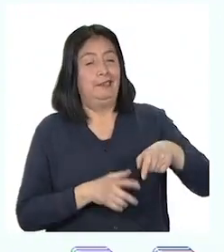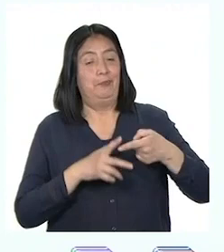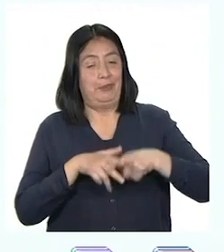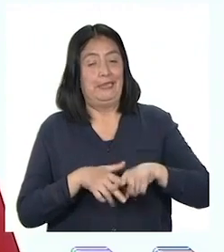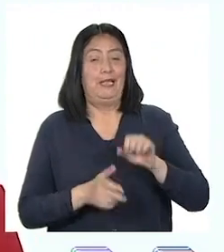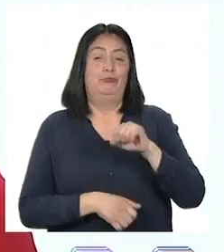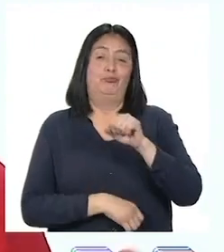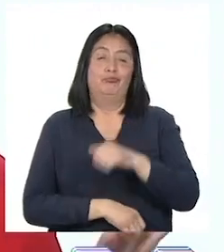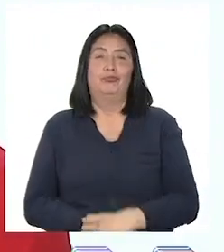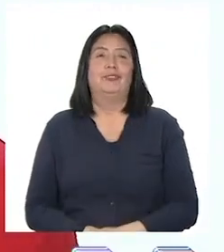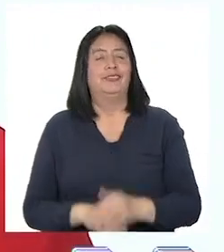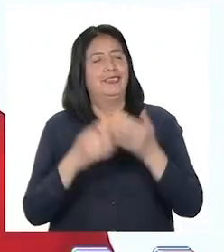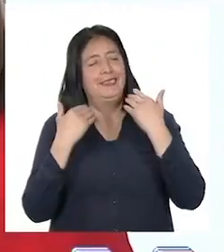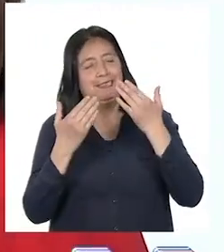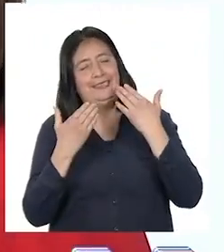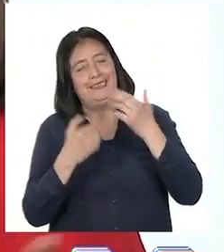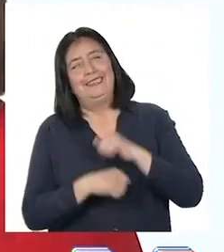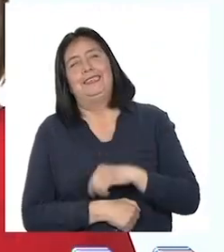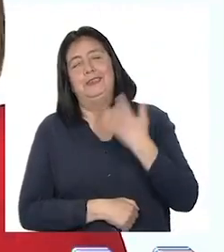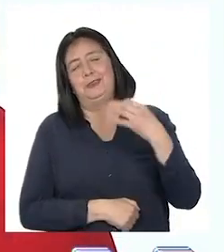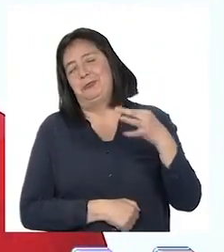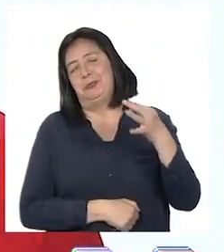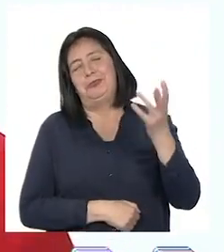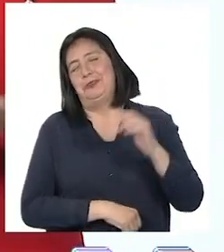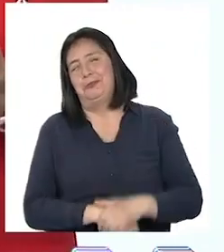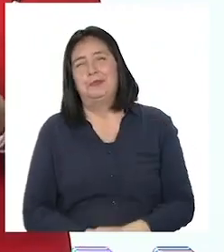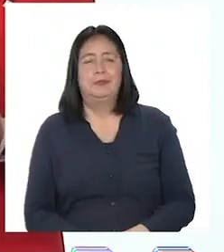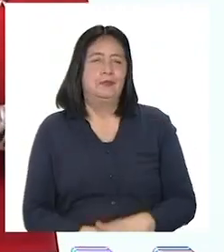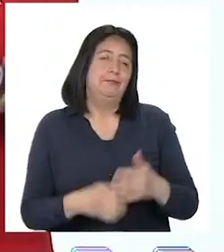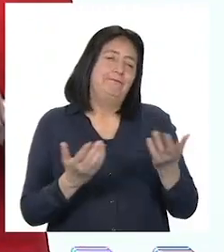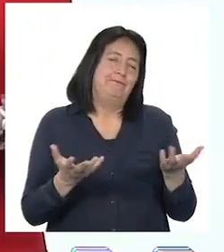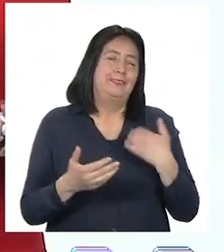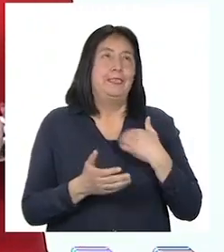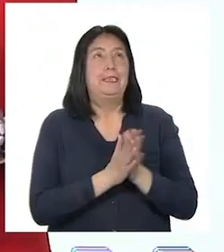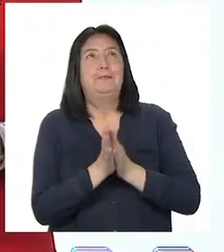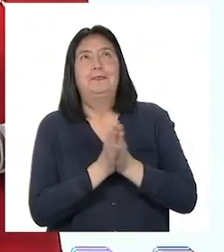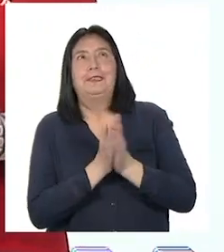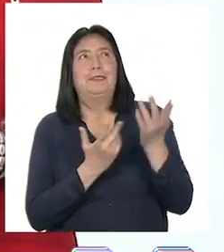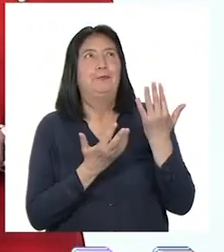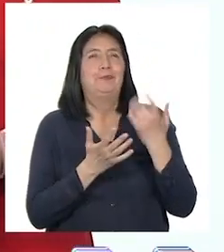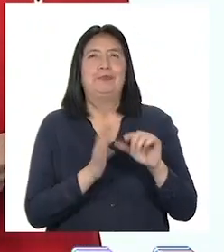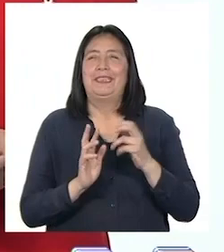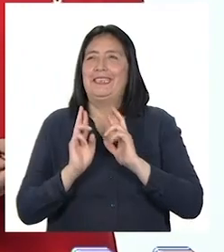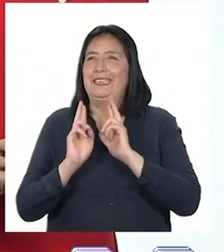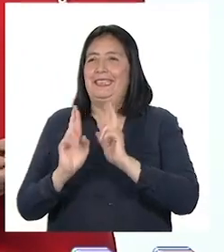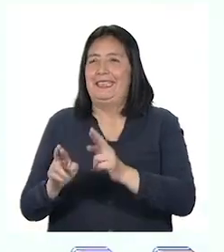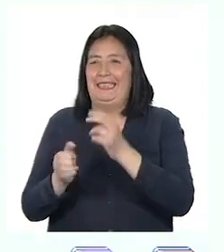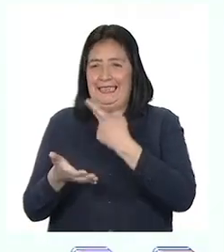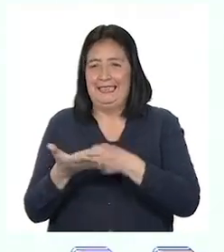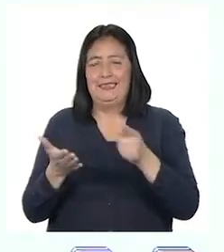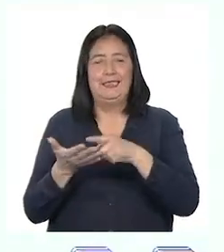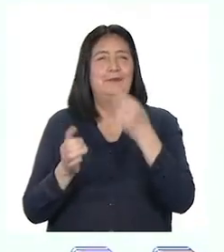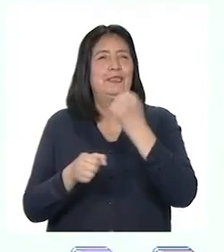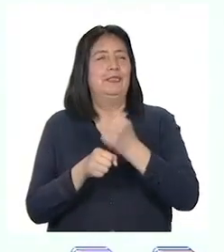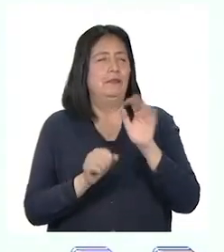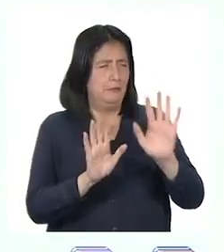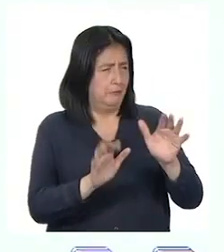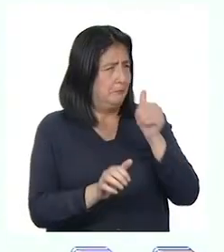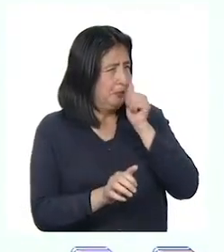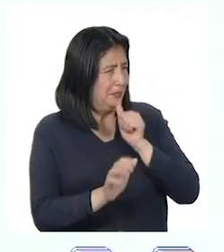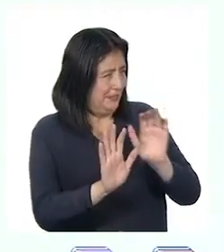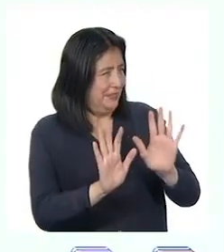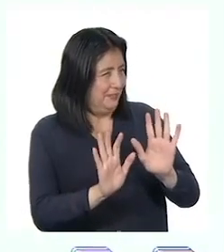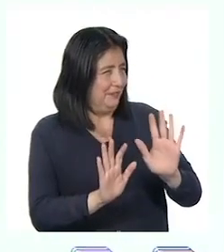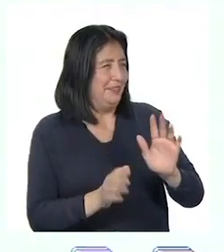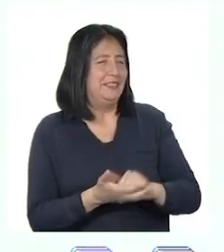el inicio. Gracias por todo como siempre. No pude esperar ver el resultado del trabajo de esta semana. Paciencia, querida